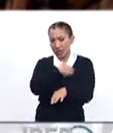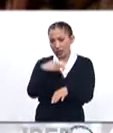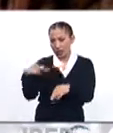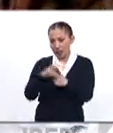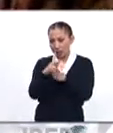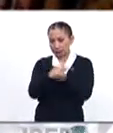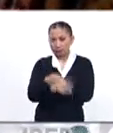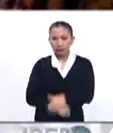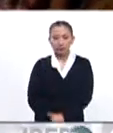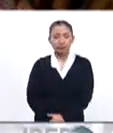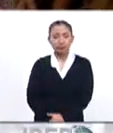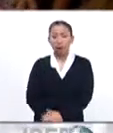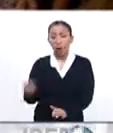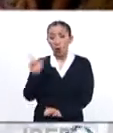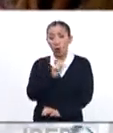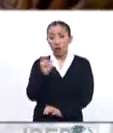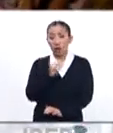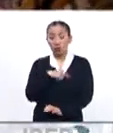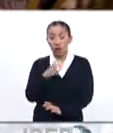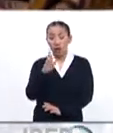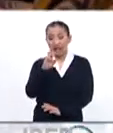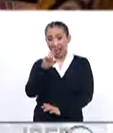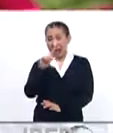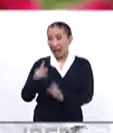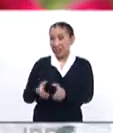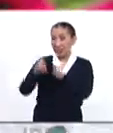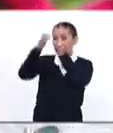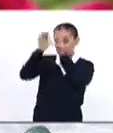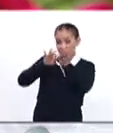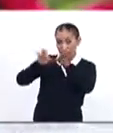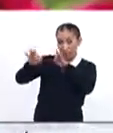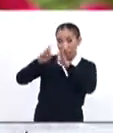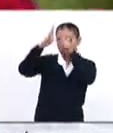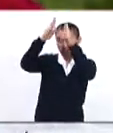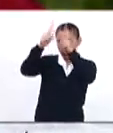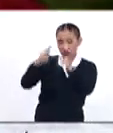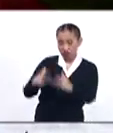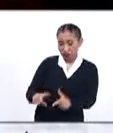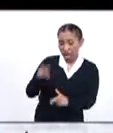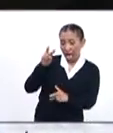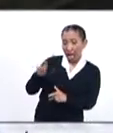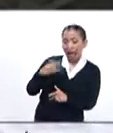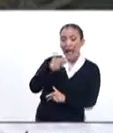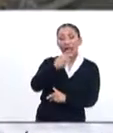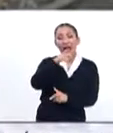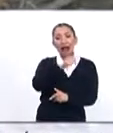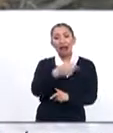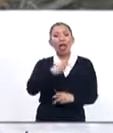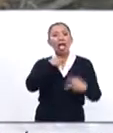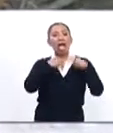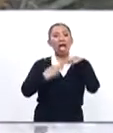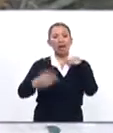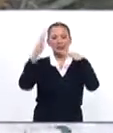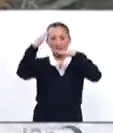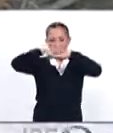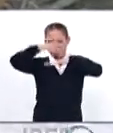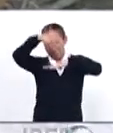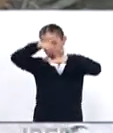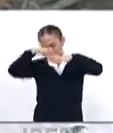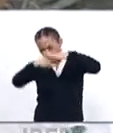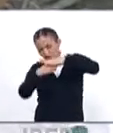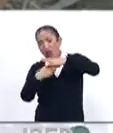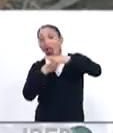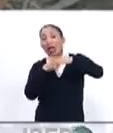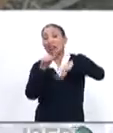país. Cuando el Rana Plaza, el edificio donde trabajaba, se derrumbó, Jaleda estuvo atrapada entre los escombros